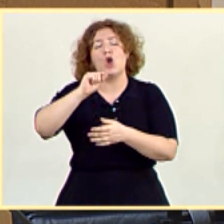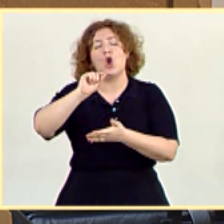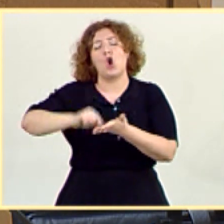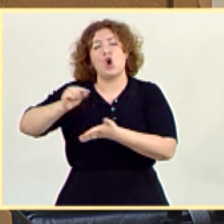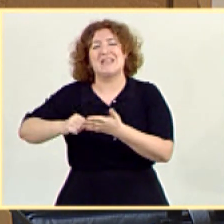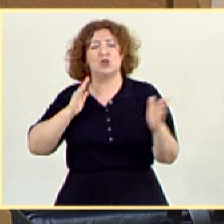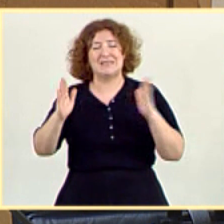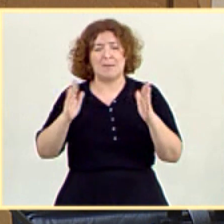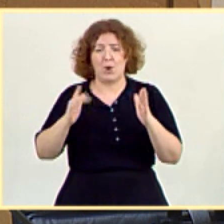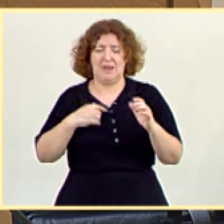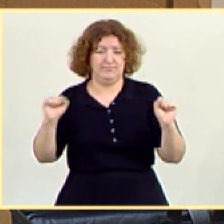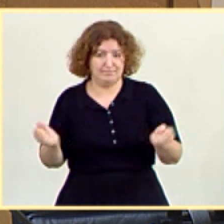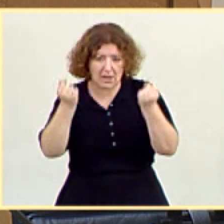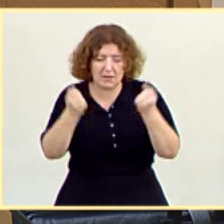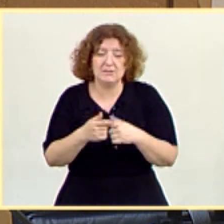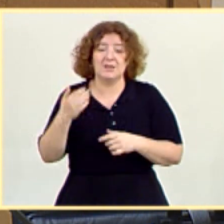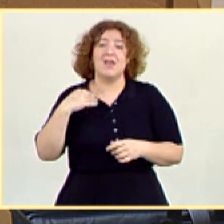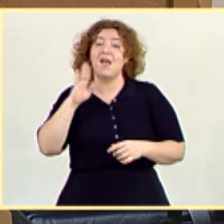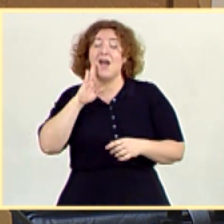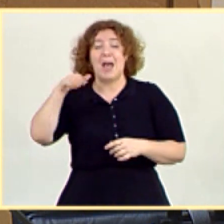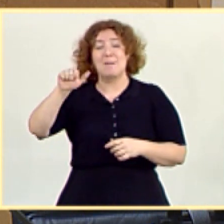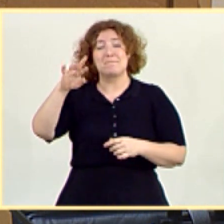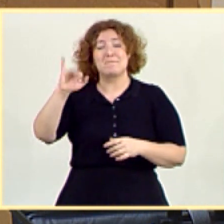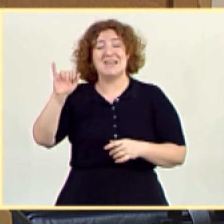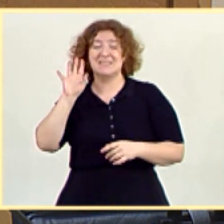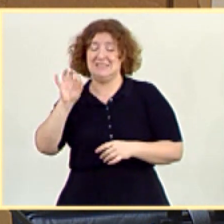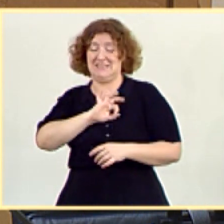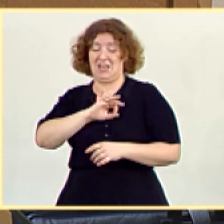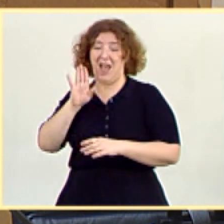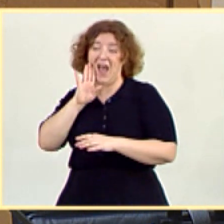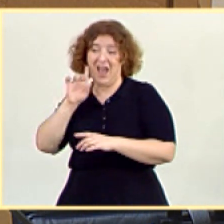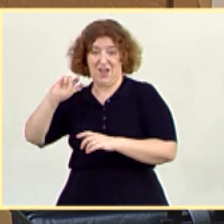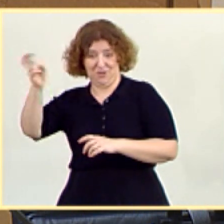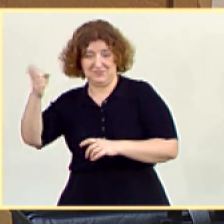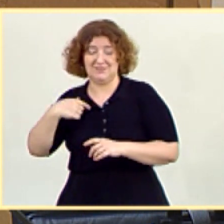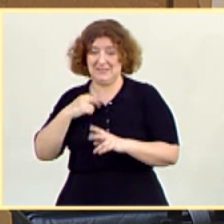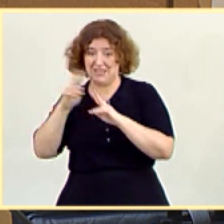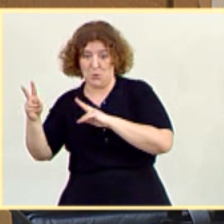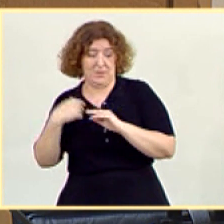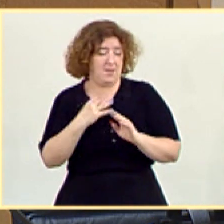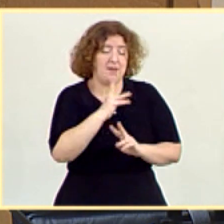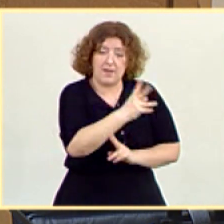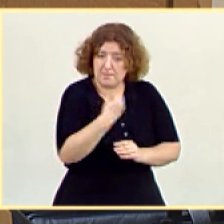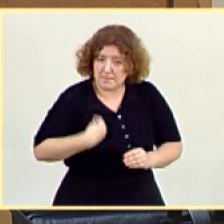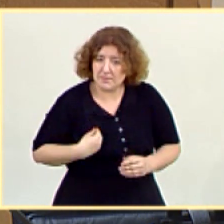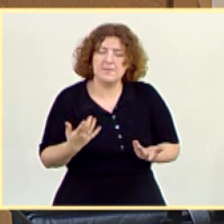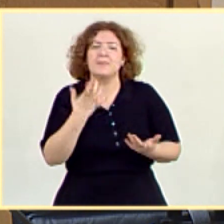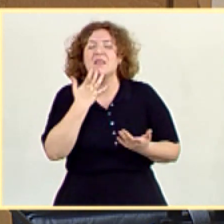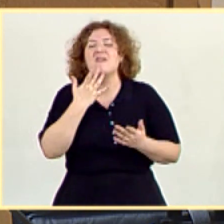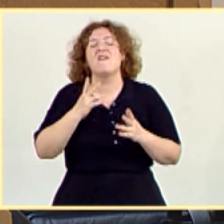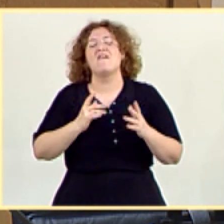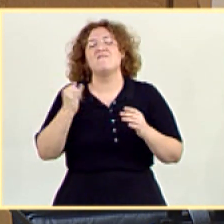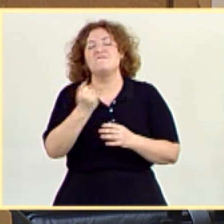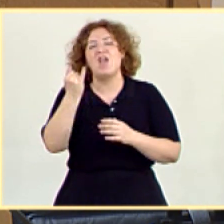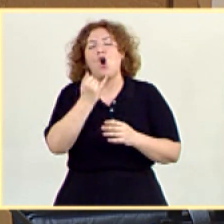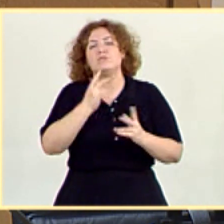como le he respondido al señor Martí, en la intervención antecedente, hemos prolongado la protección de los fijos discontinuos, en la